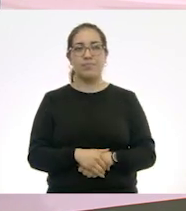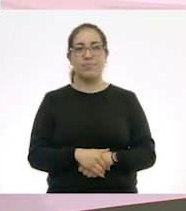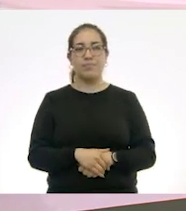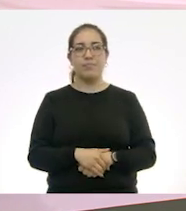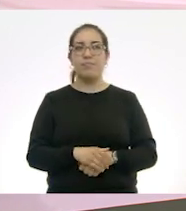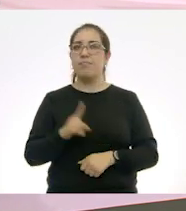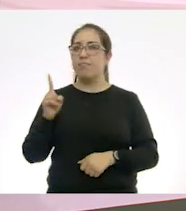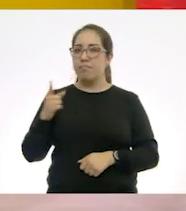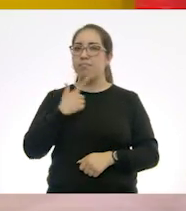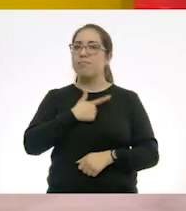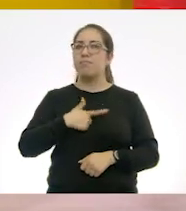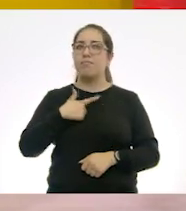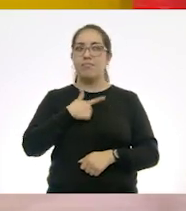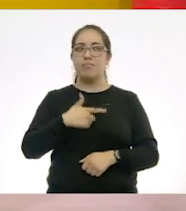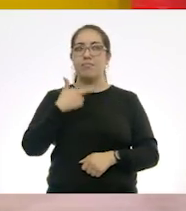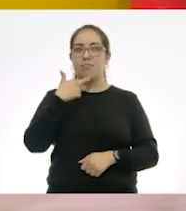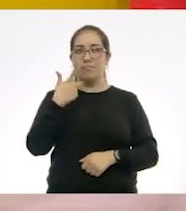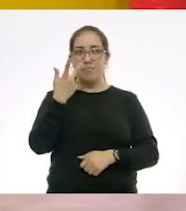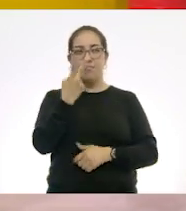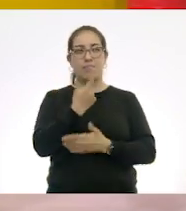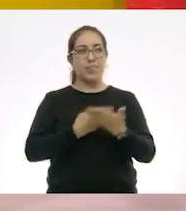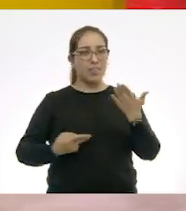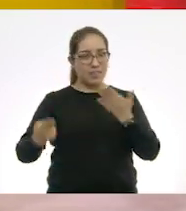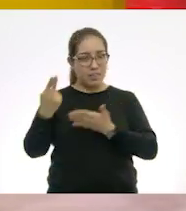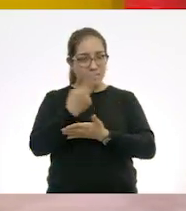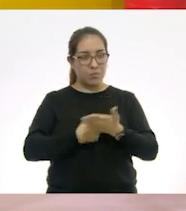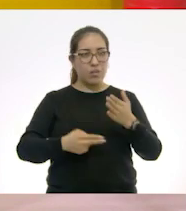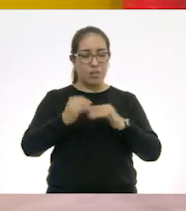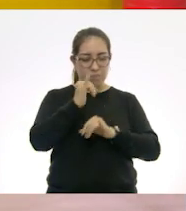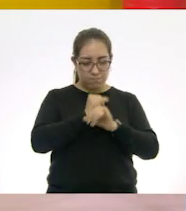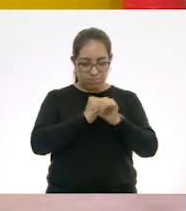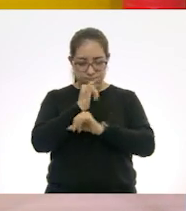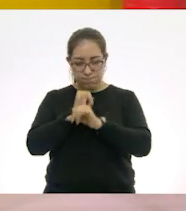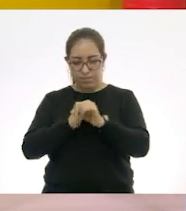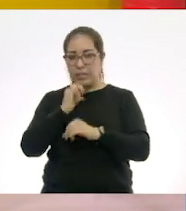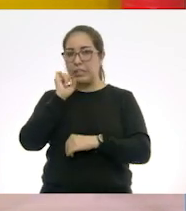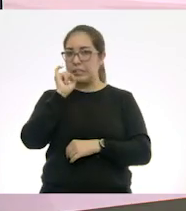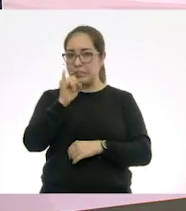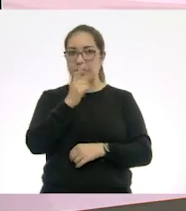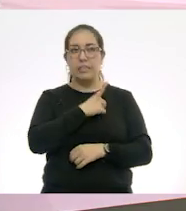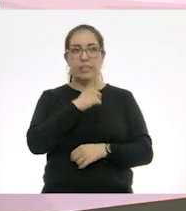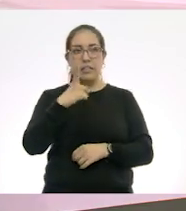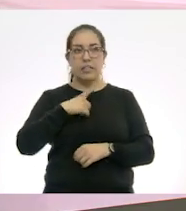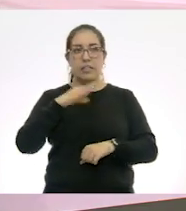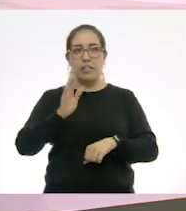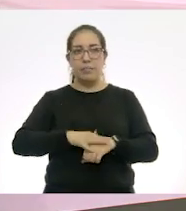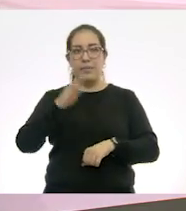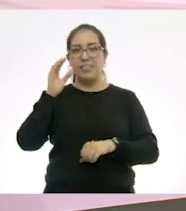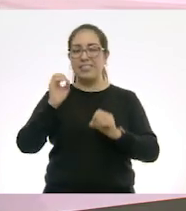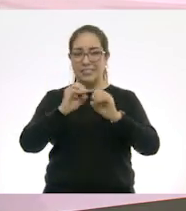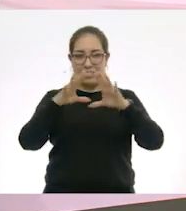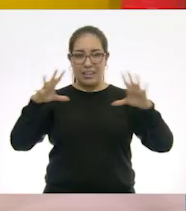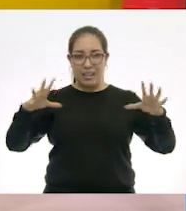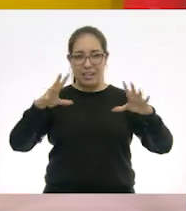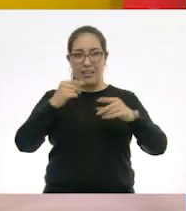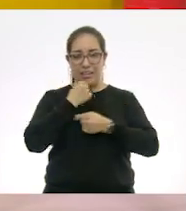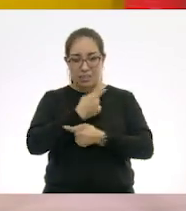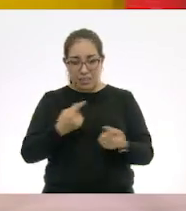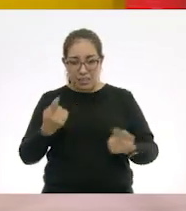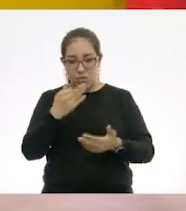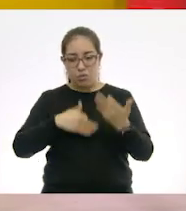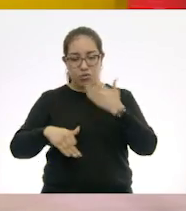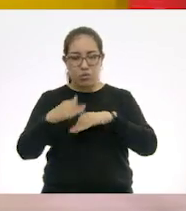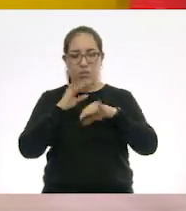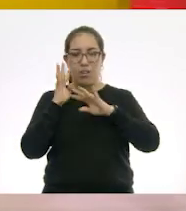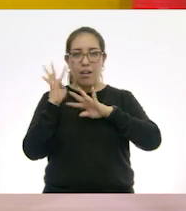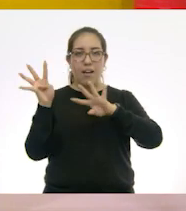que también se pueda dibujar en este aspecto de la investigación. que ser vistoso. Sí, y va a ser llamativo para que todos los demás